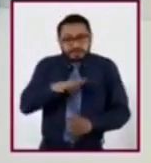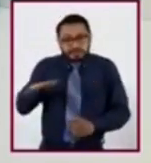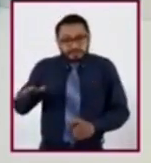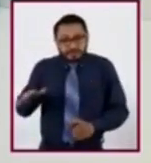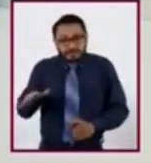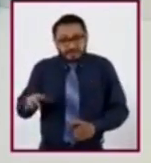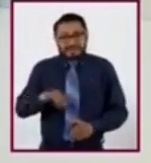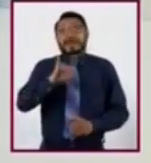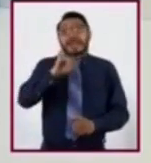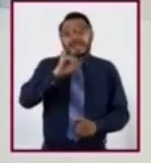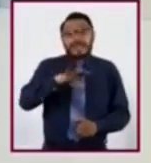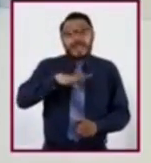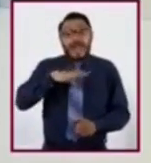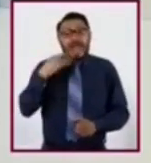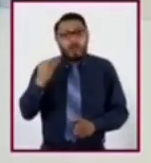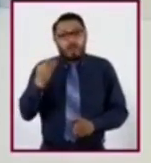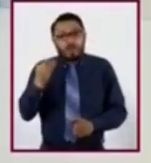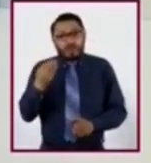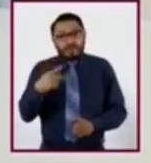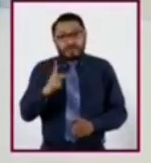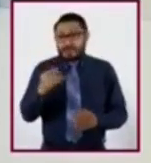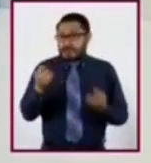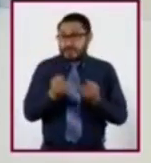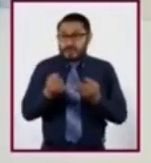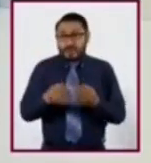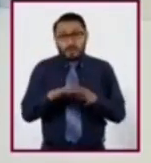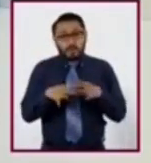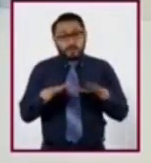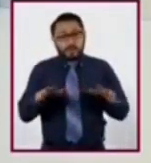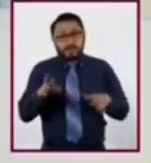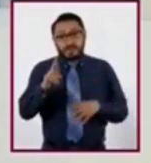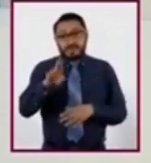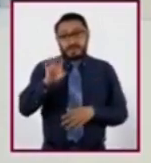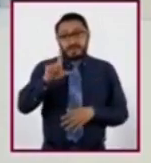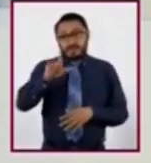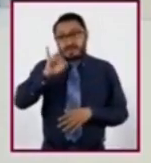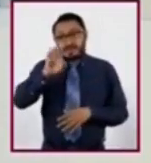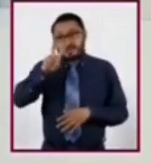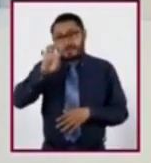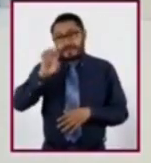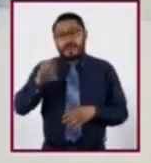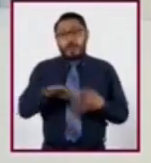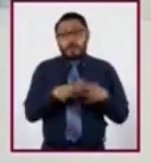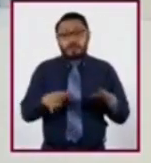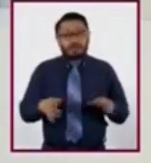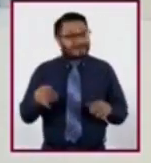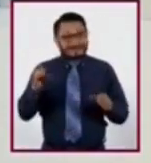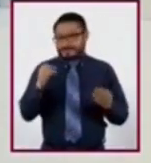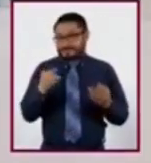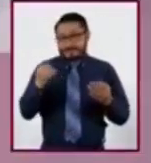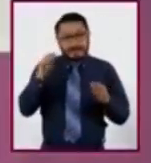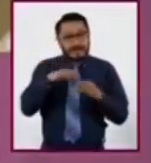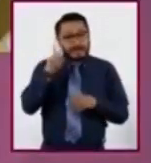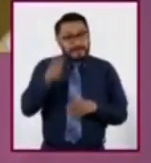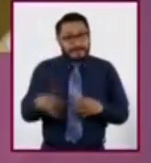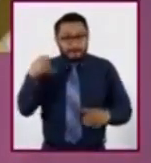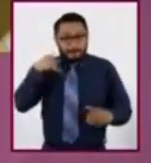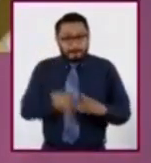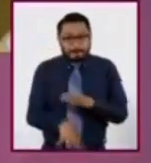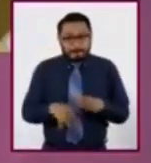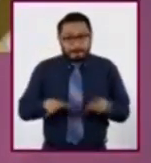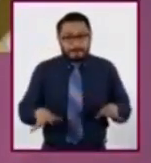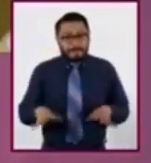Y no solo volcanes. El relieve oceánico es literalmente el fondo del mar. Y como en los continentes, también